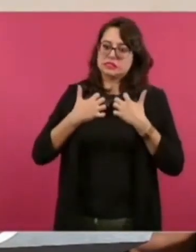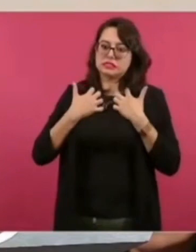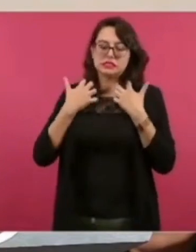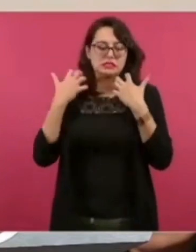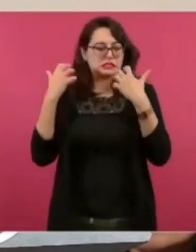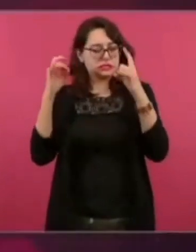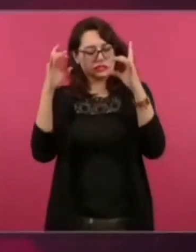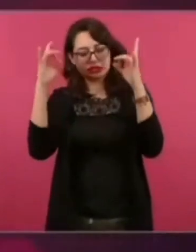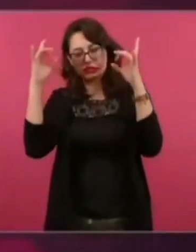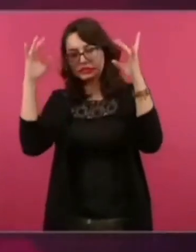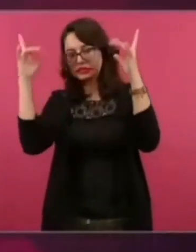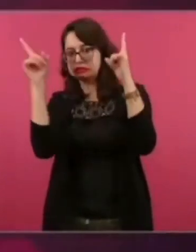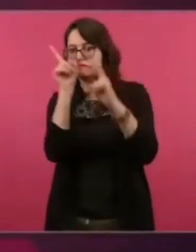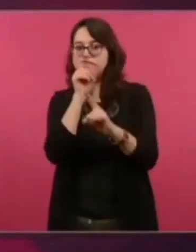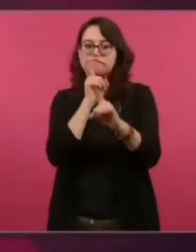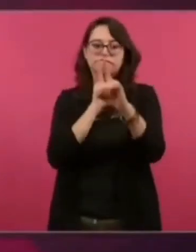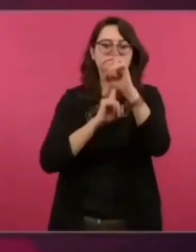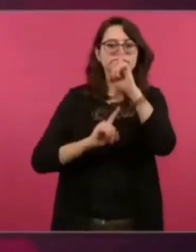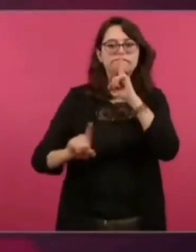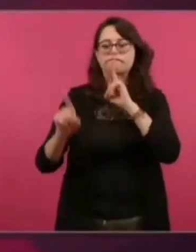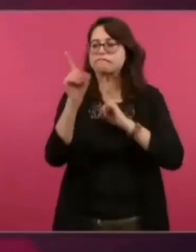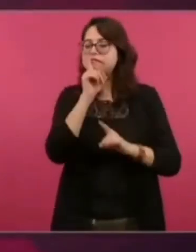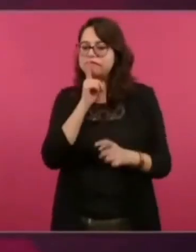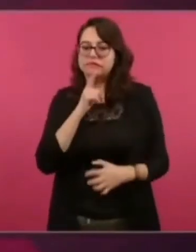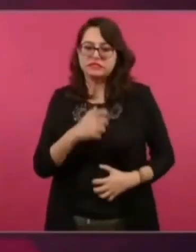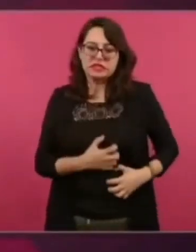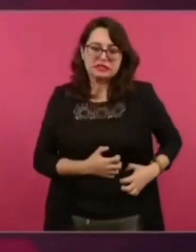es una desesperación